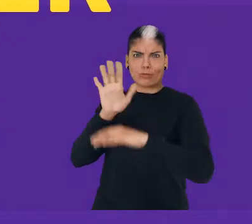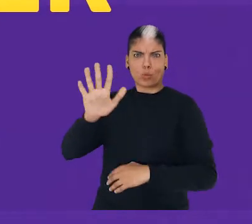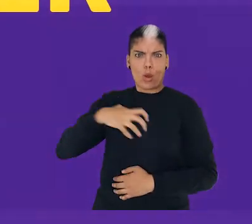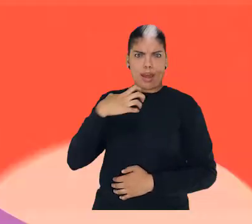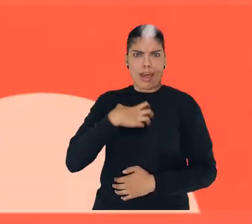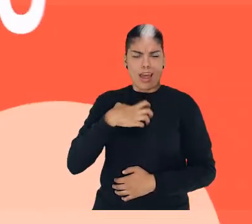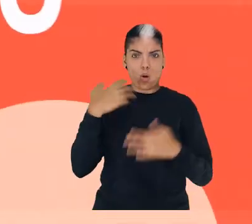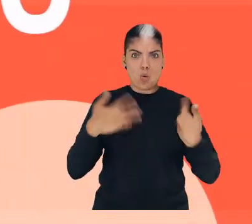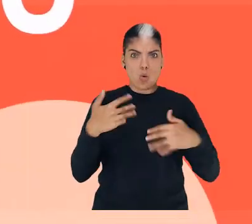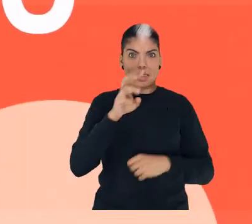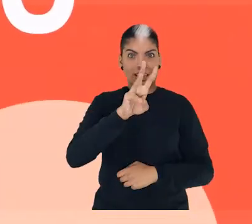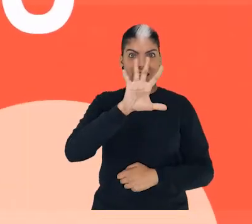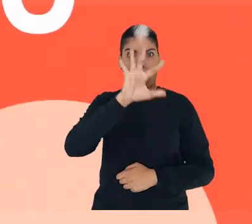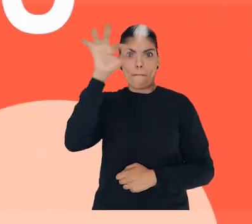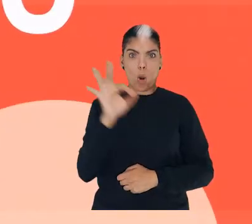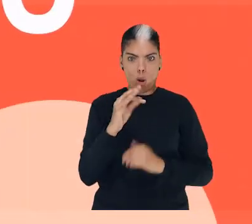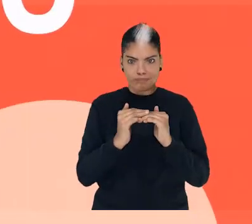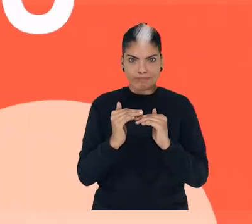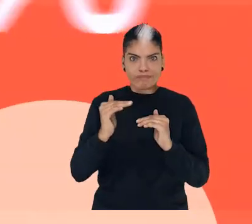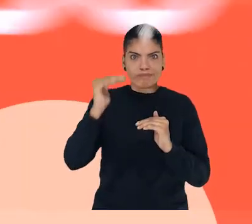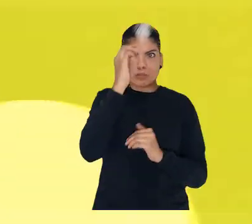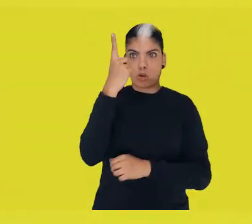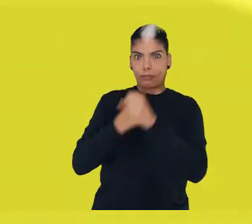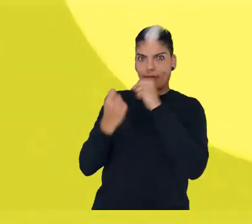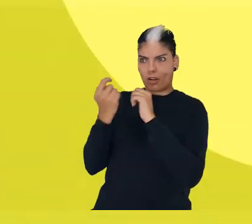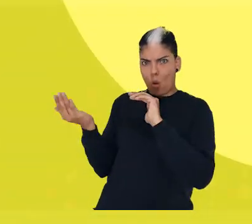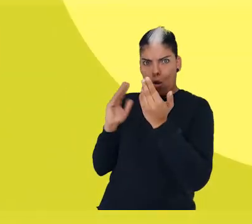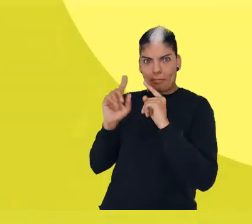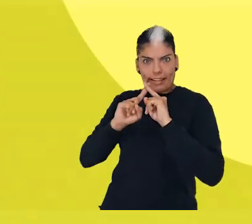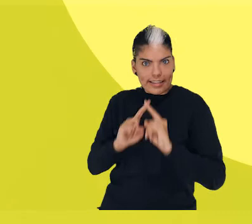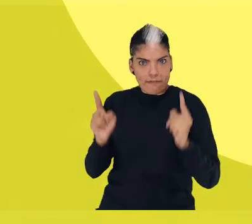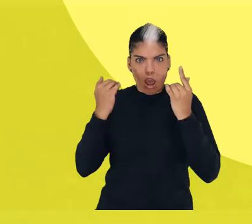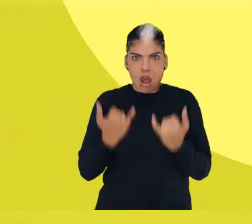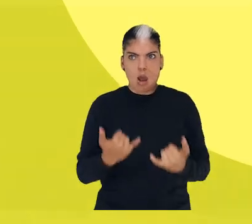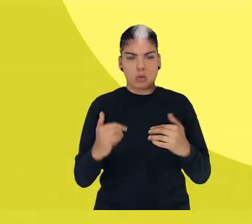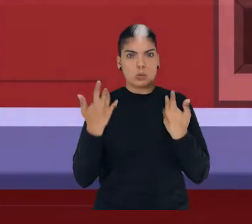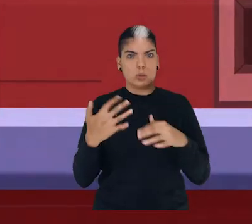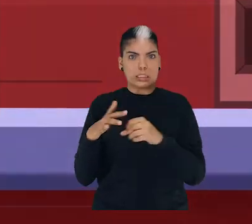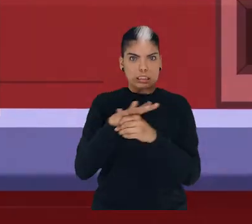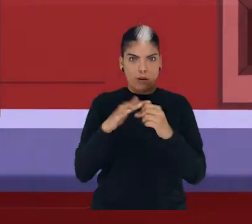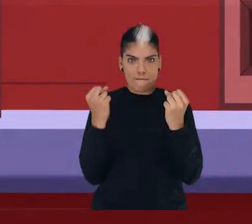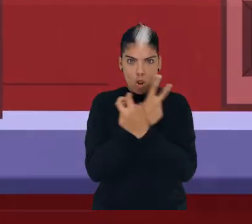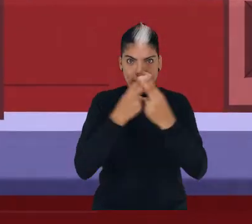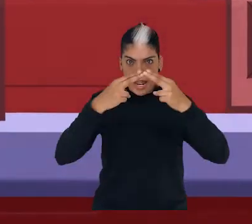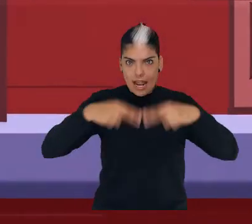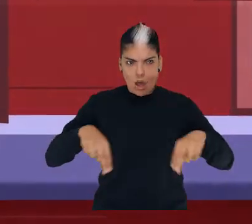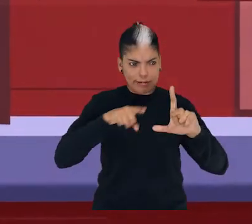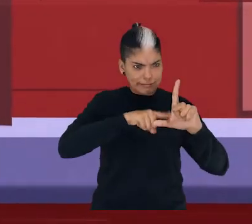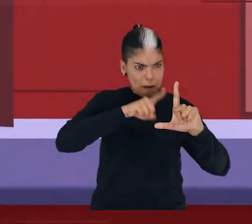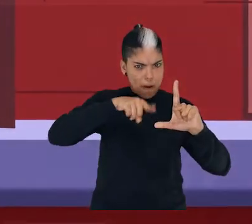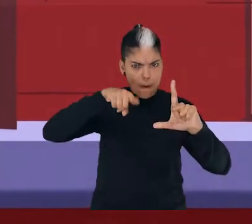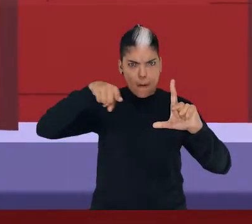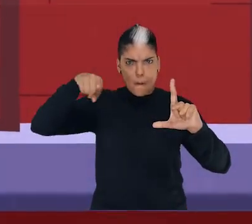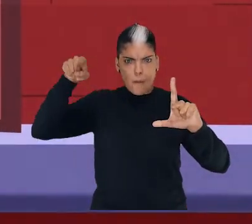Mujer aumentaron un 35% respecto al mismo periodo del 2019. Además de las cifras de violencia